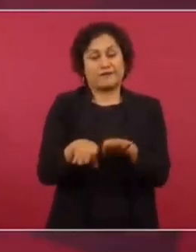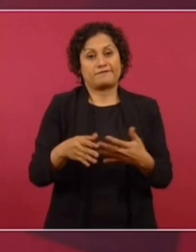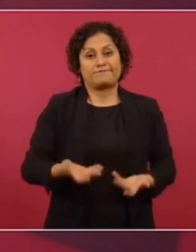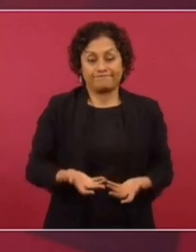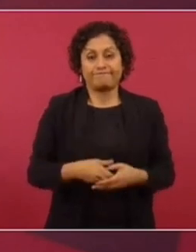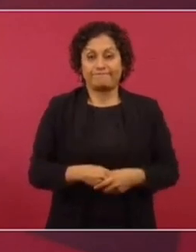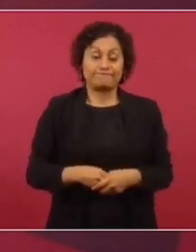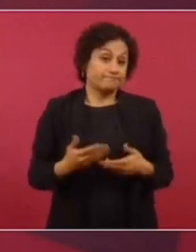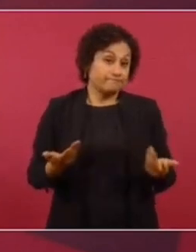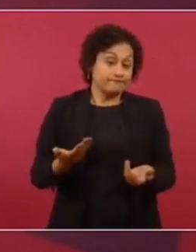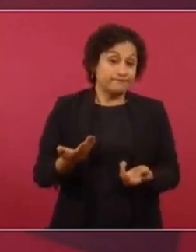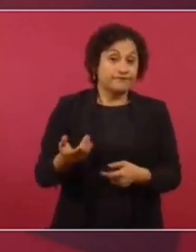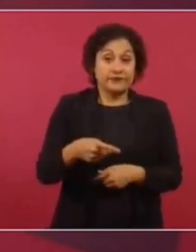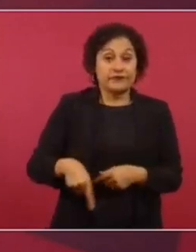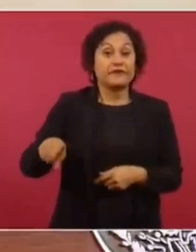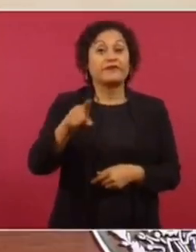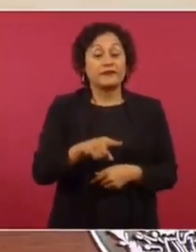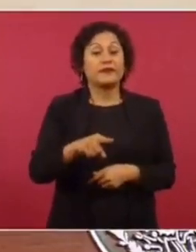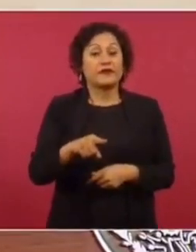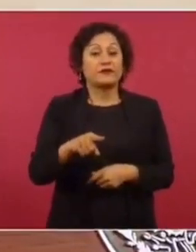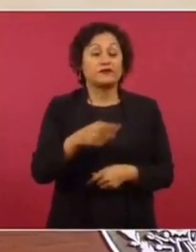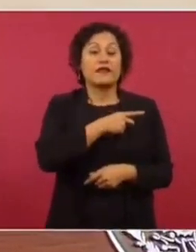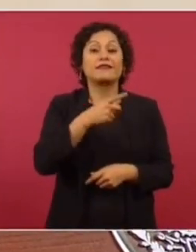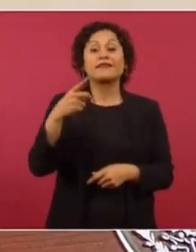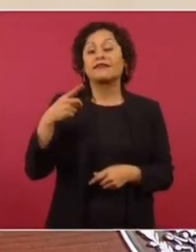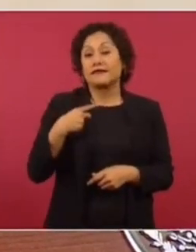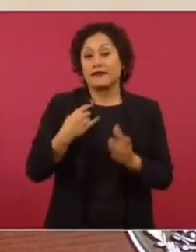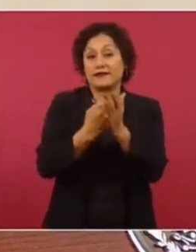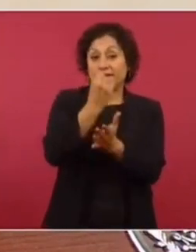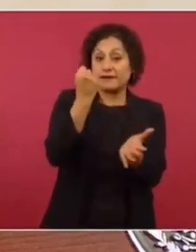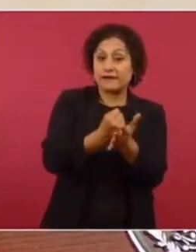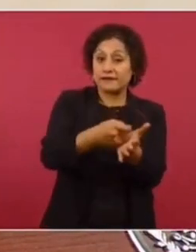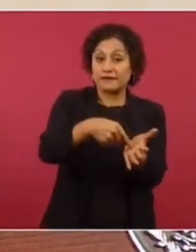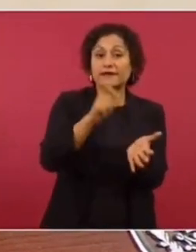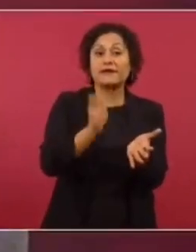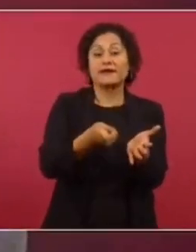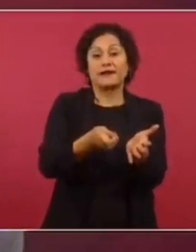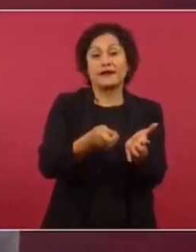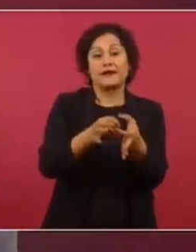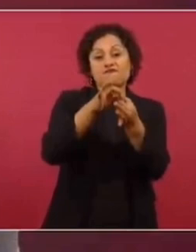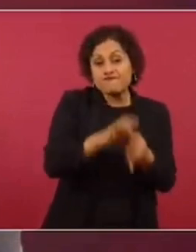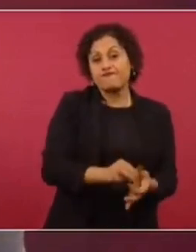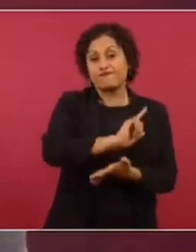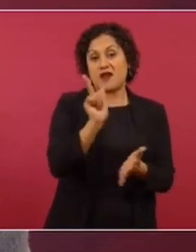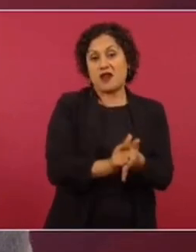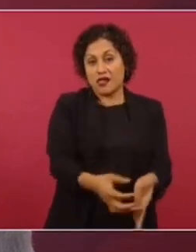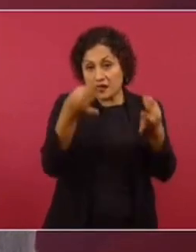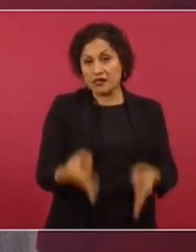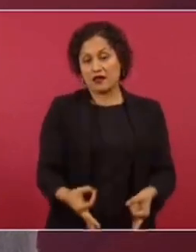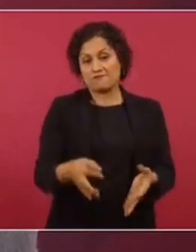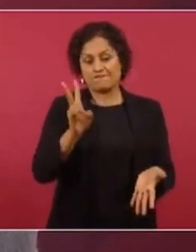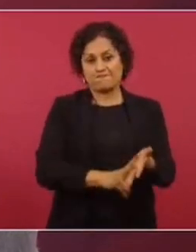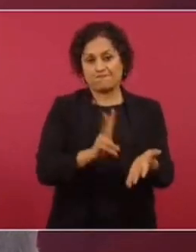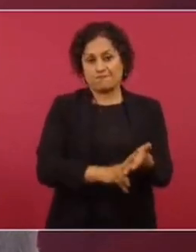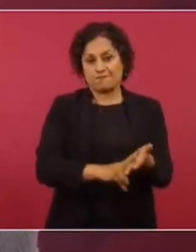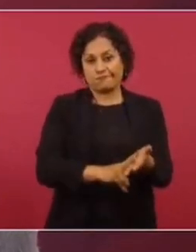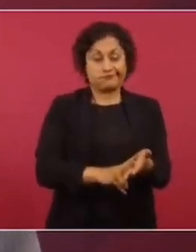de resolver con legalidad, con rectitud, con principios.